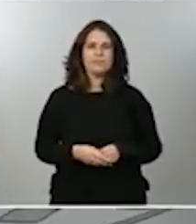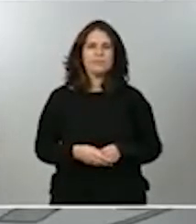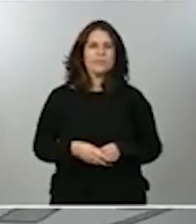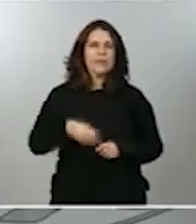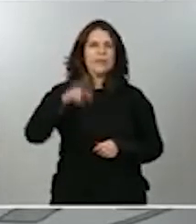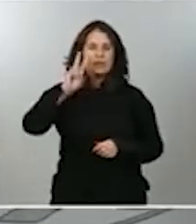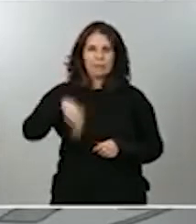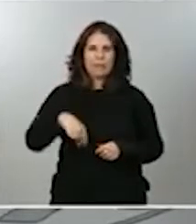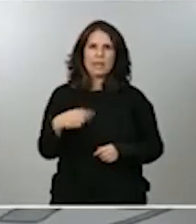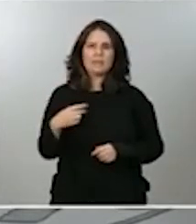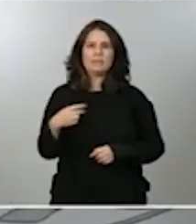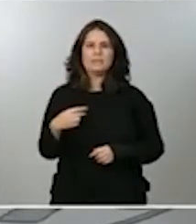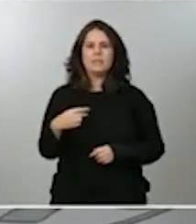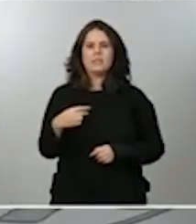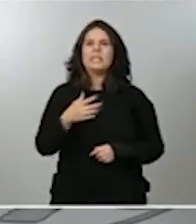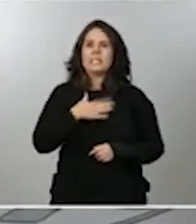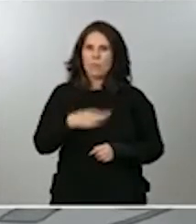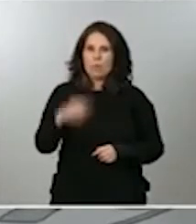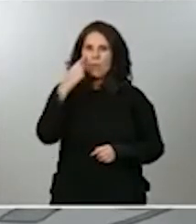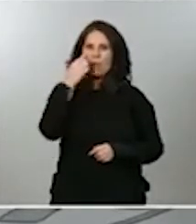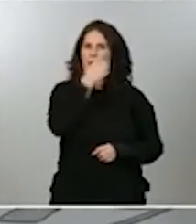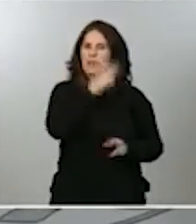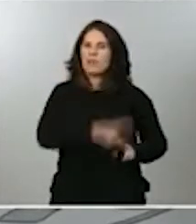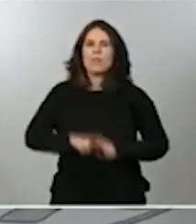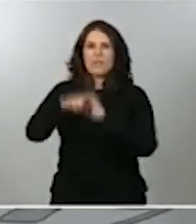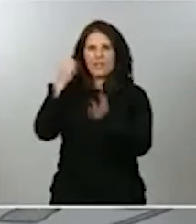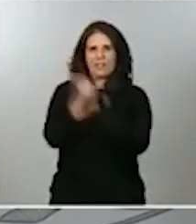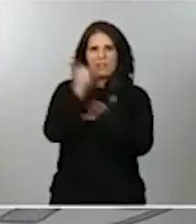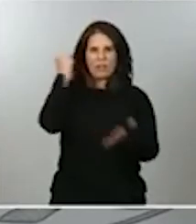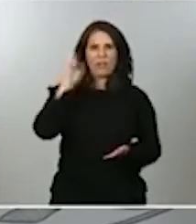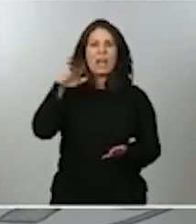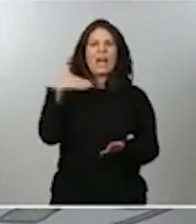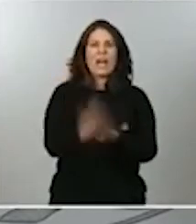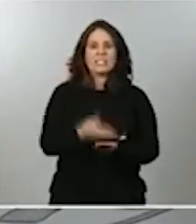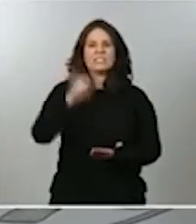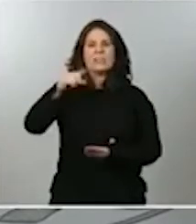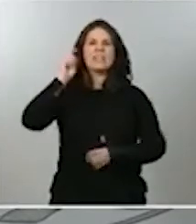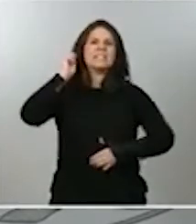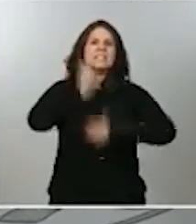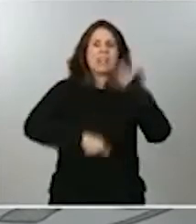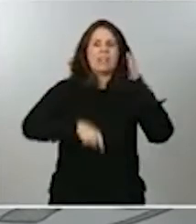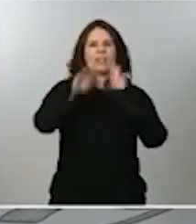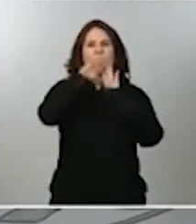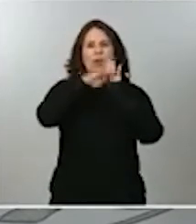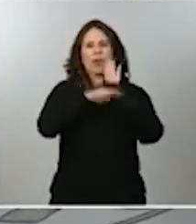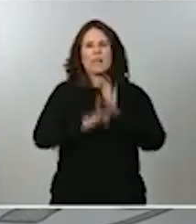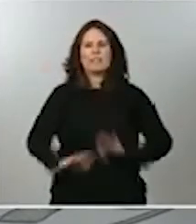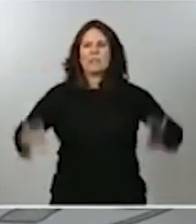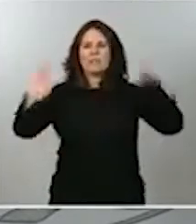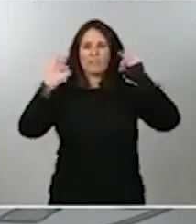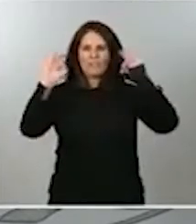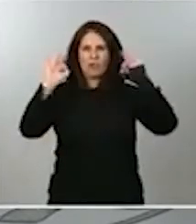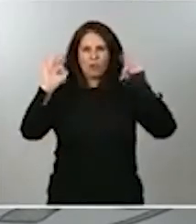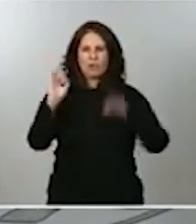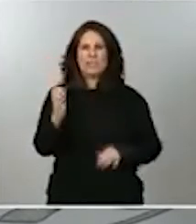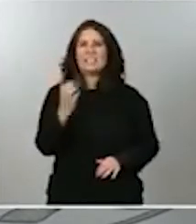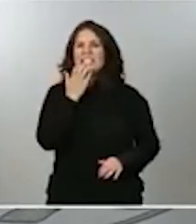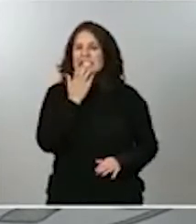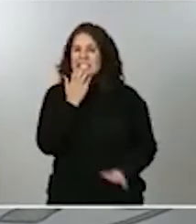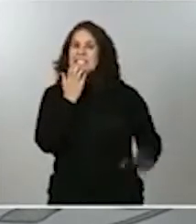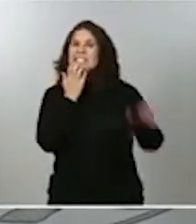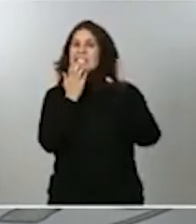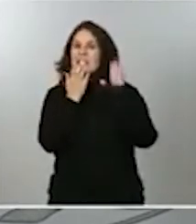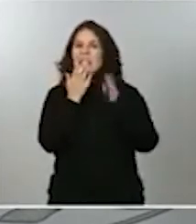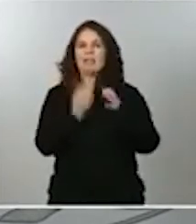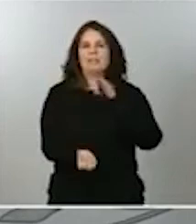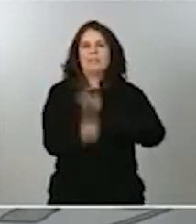certificación y se establece un régimen de sanción específico para aquellos que fabrican estos dispositivos